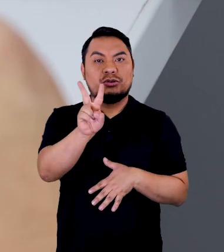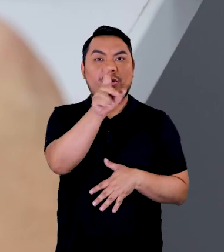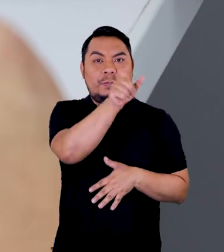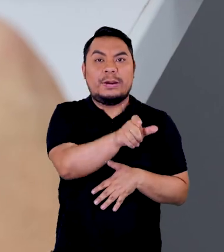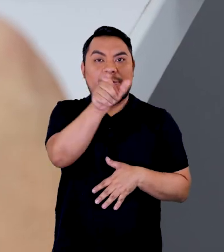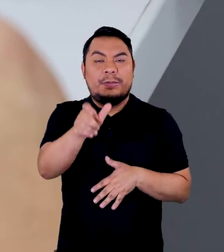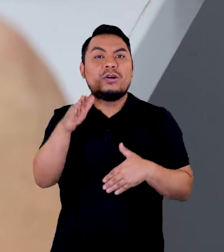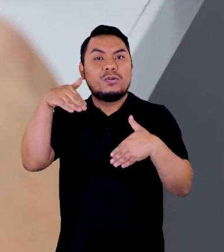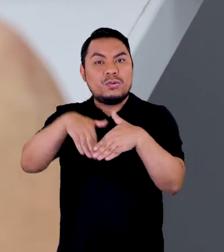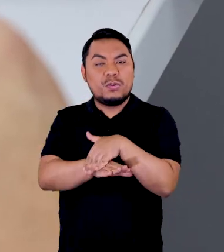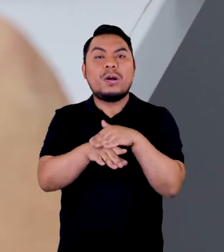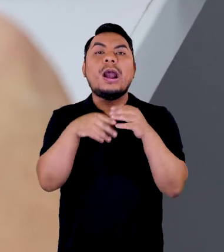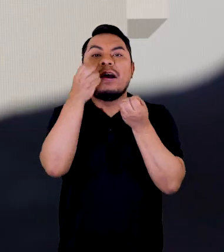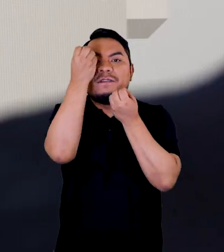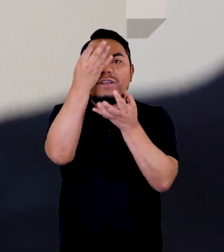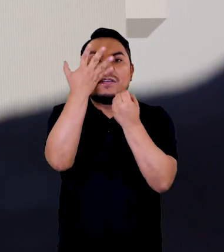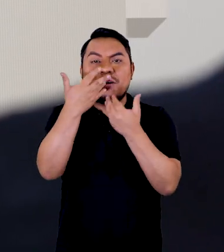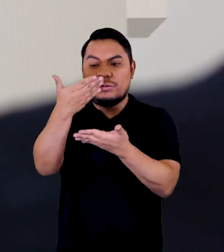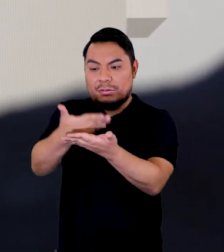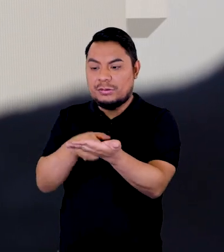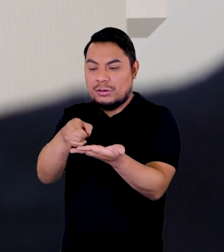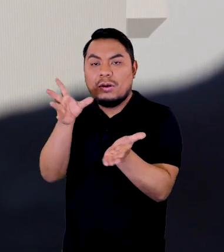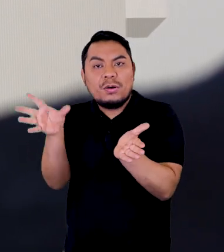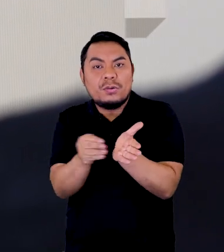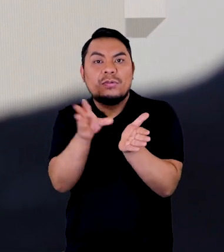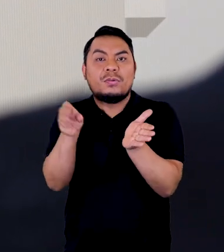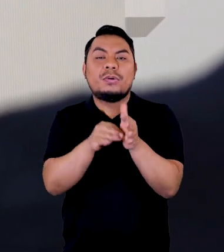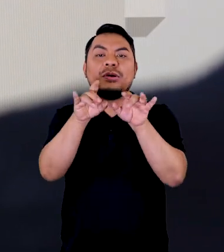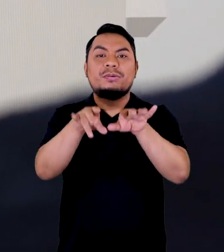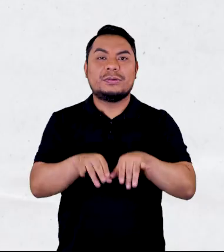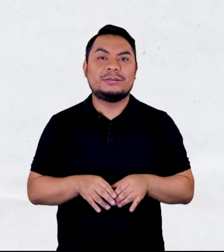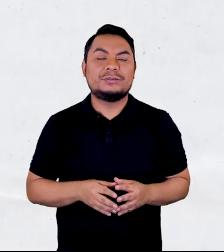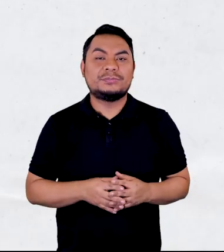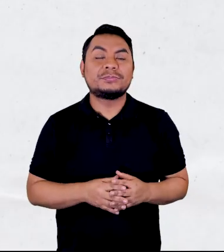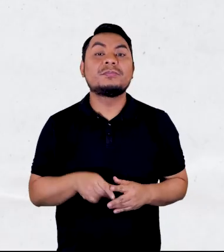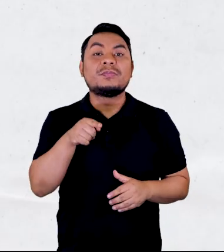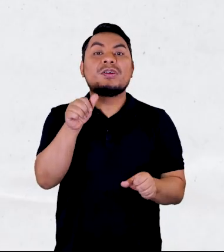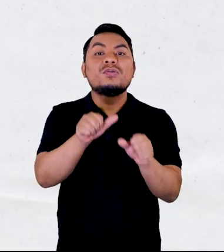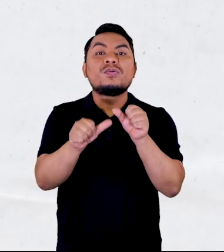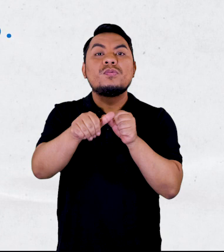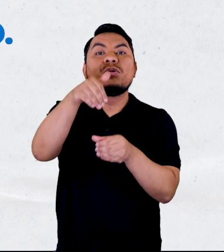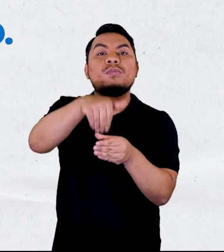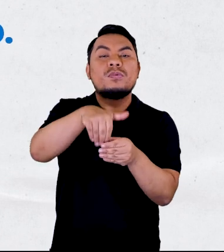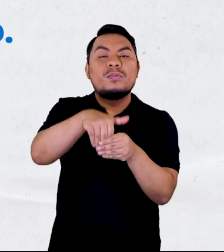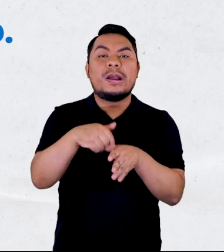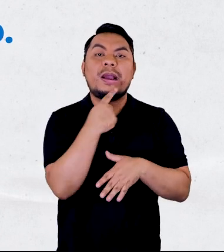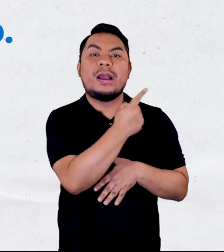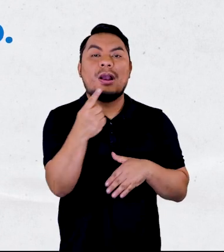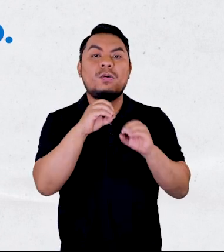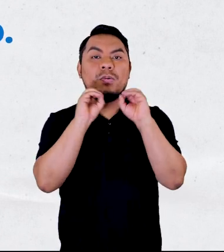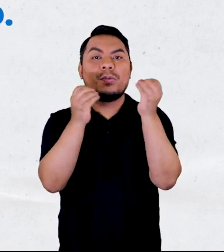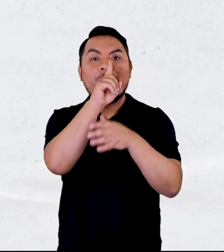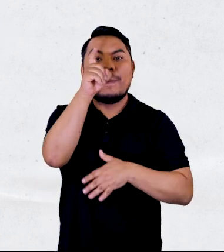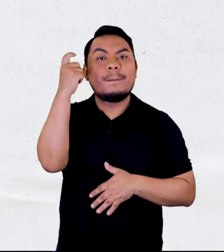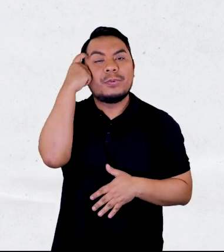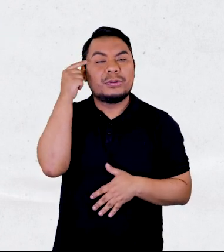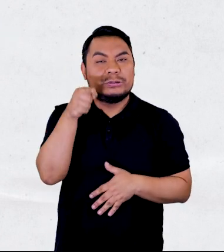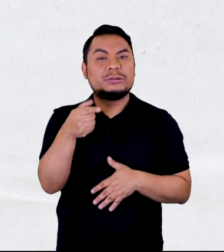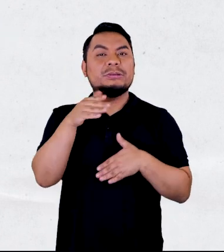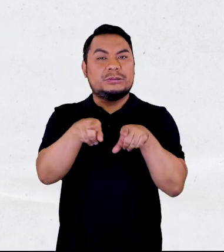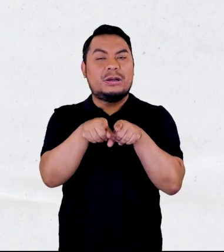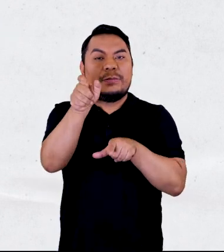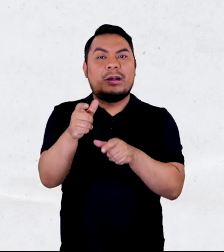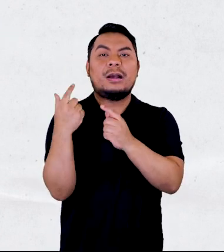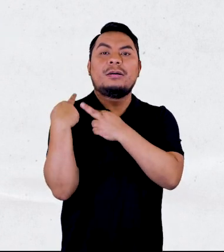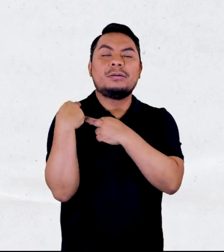operadores ingresan los siguientes datos consignados en el acta de escrutinio. El número de votos para cada organización política y